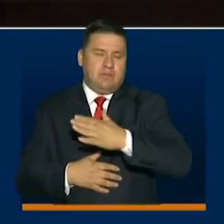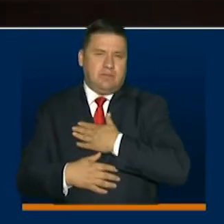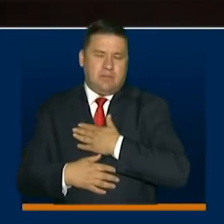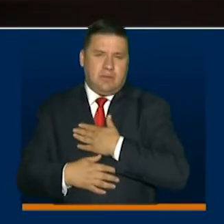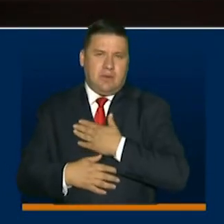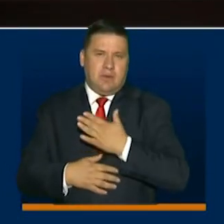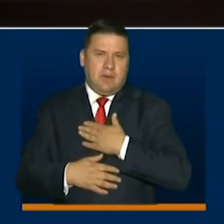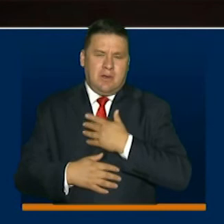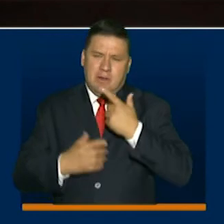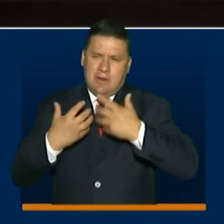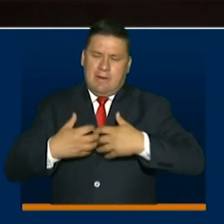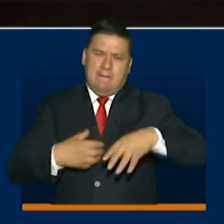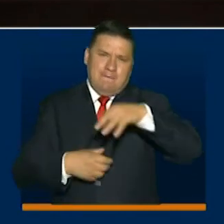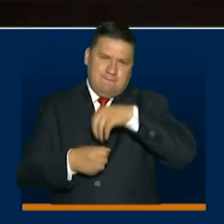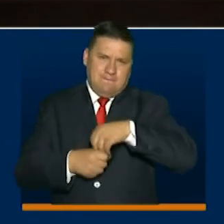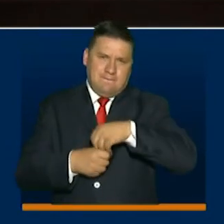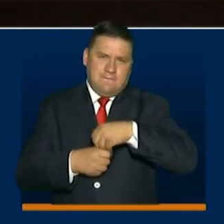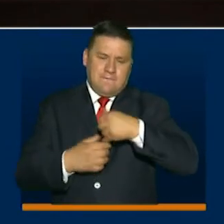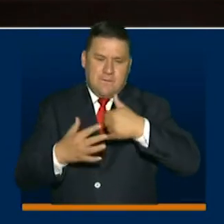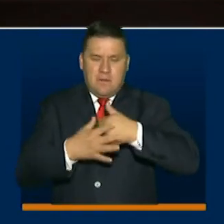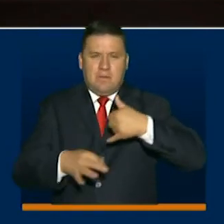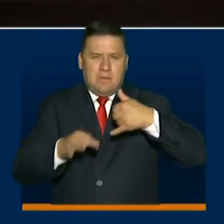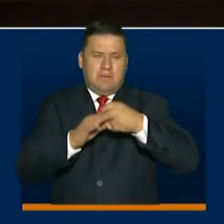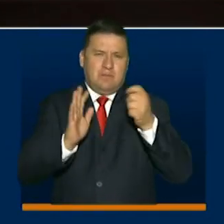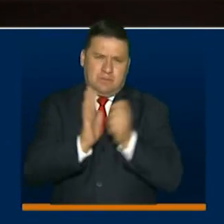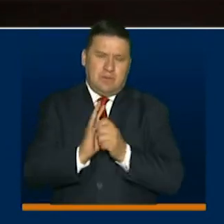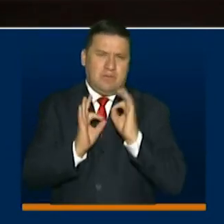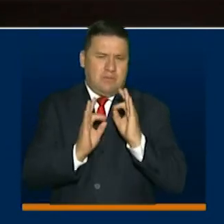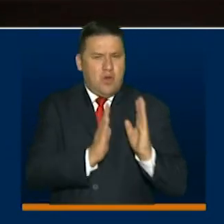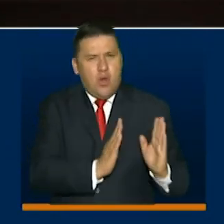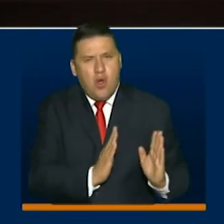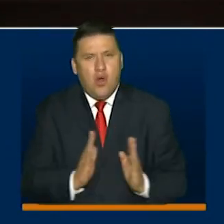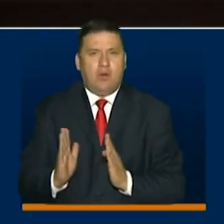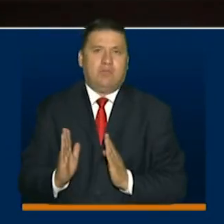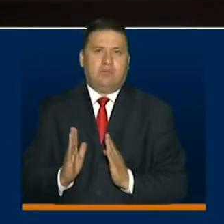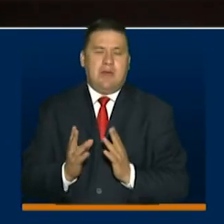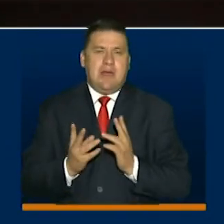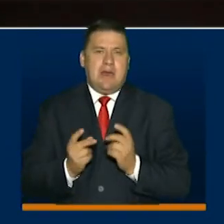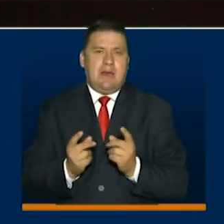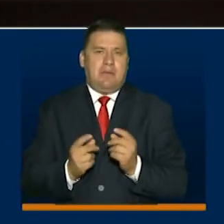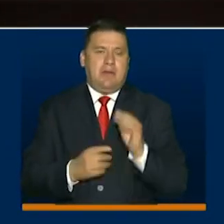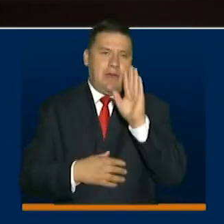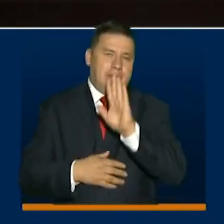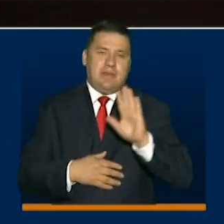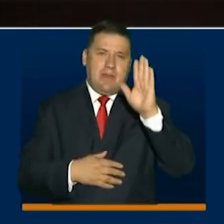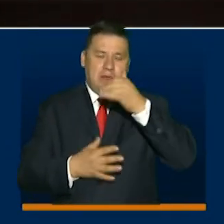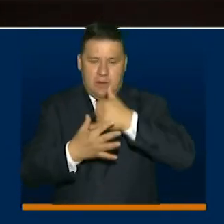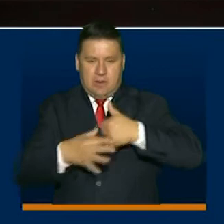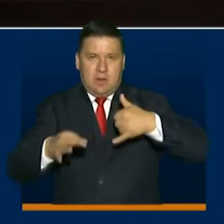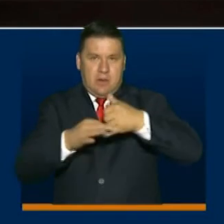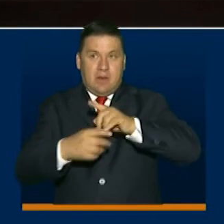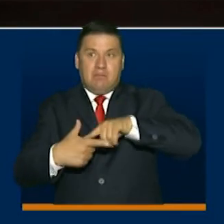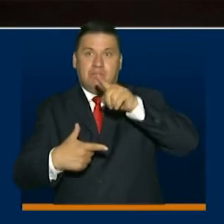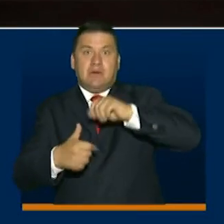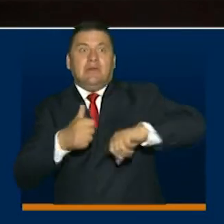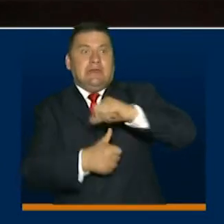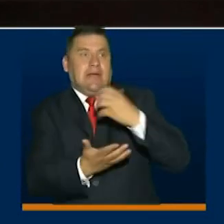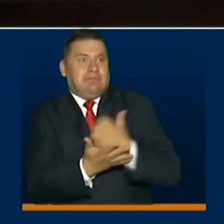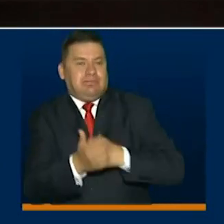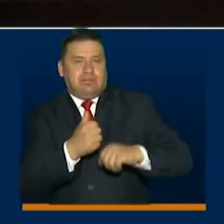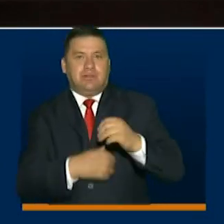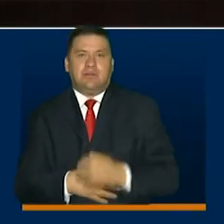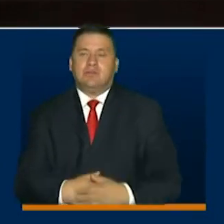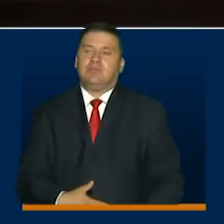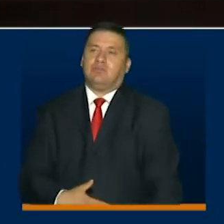nuestros empresarios del casco urbano, que garantizan que rápidamente el departamento del Guaviare se reactive económicamente.